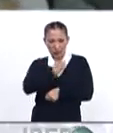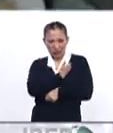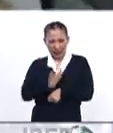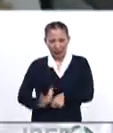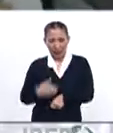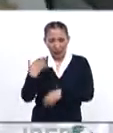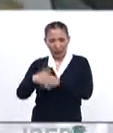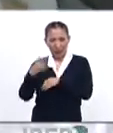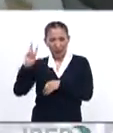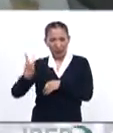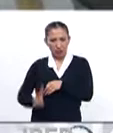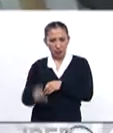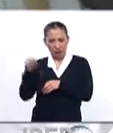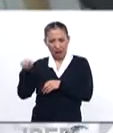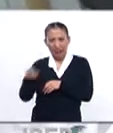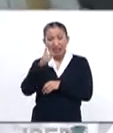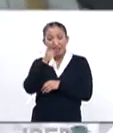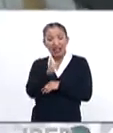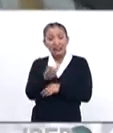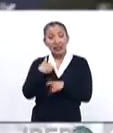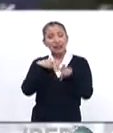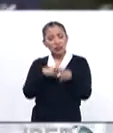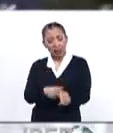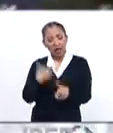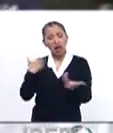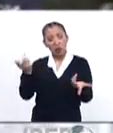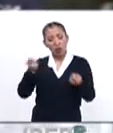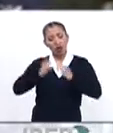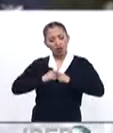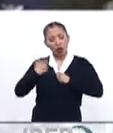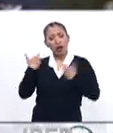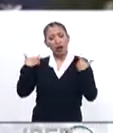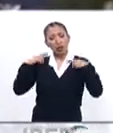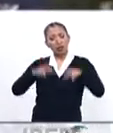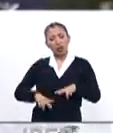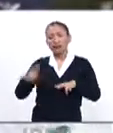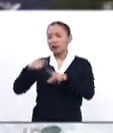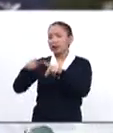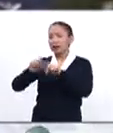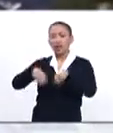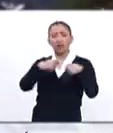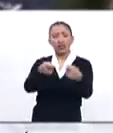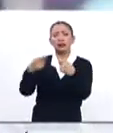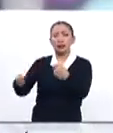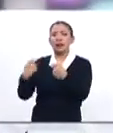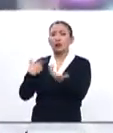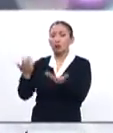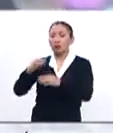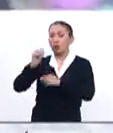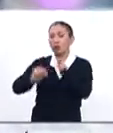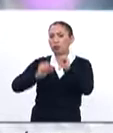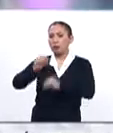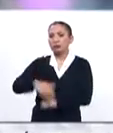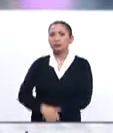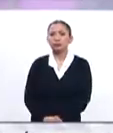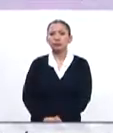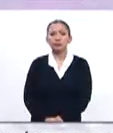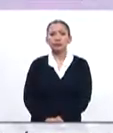presidente interino, Juan Guaidó, aseguró que continuará con el nombramiento de representantes diplomáticos de forma escalonada.